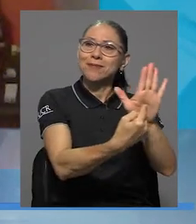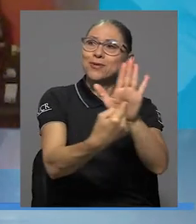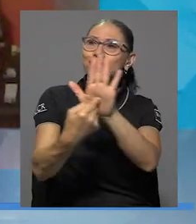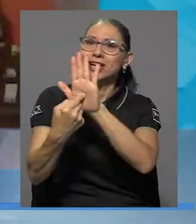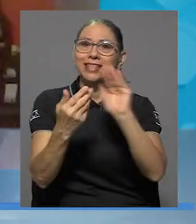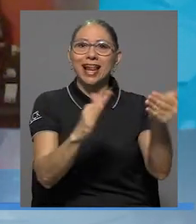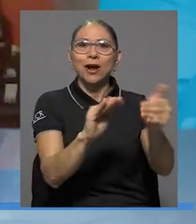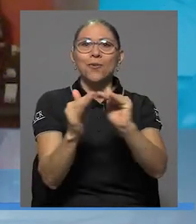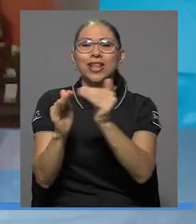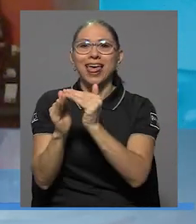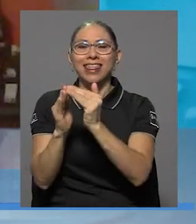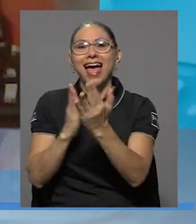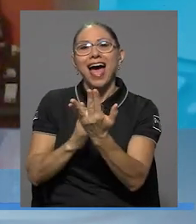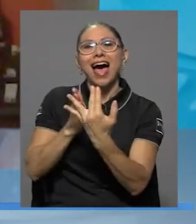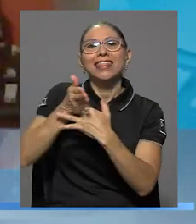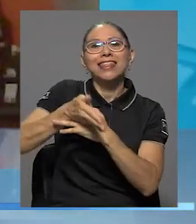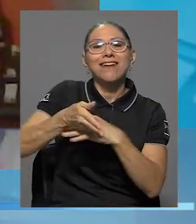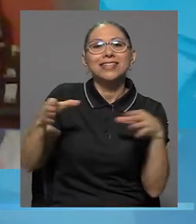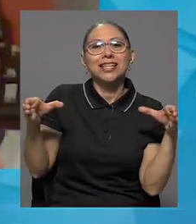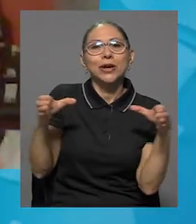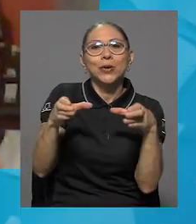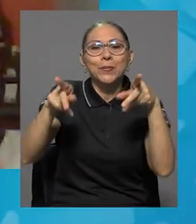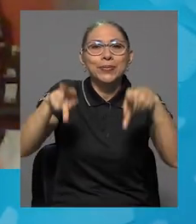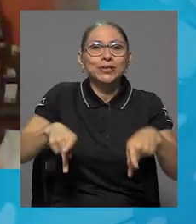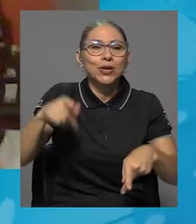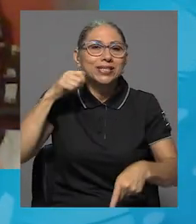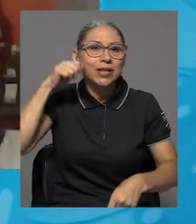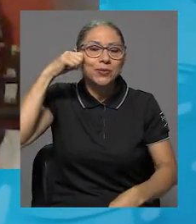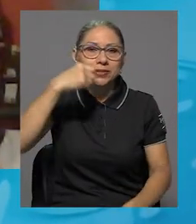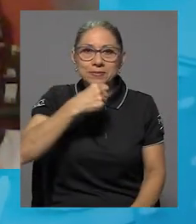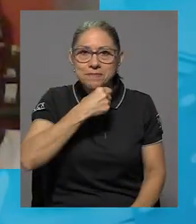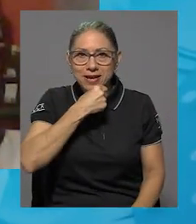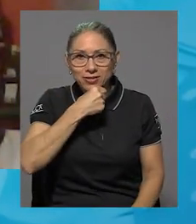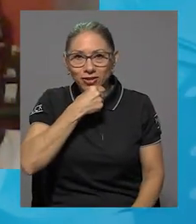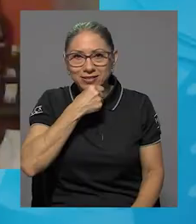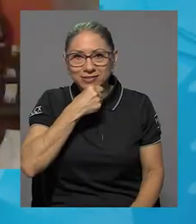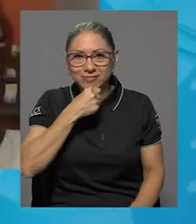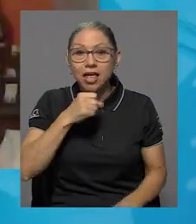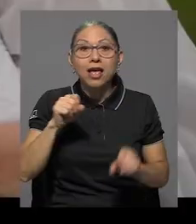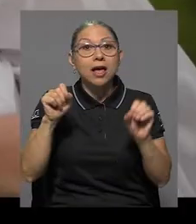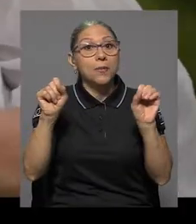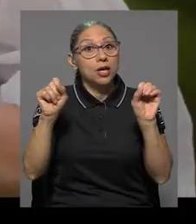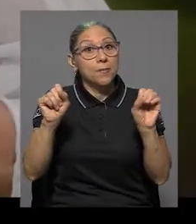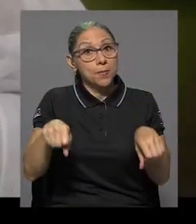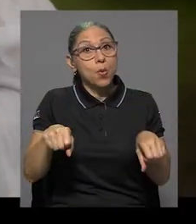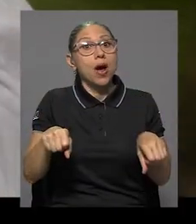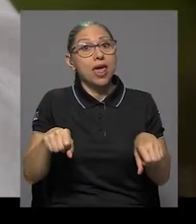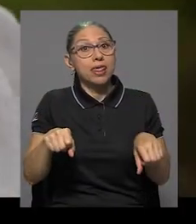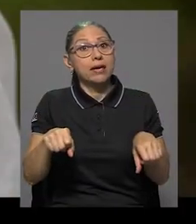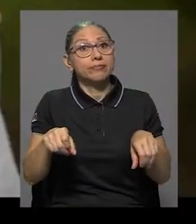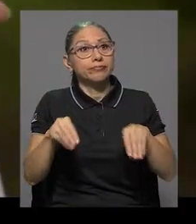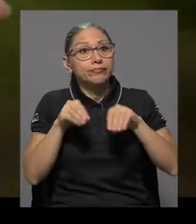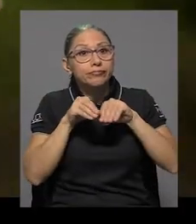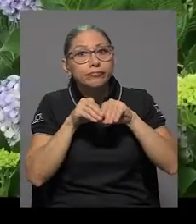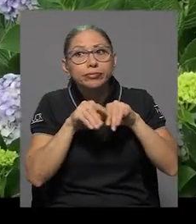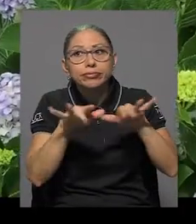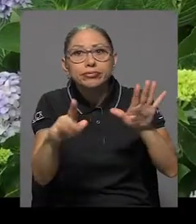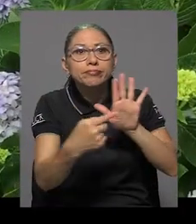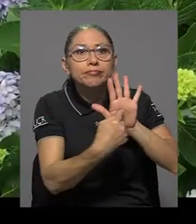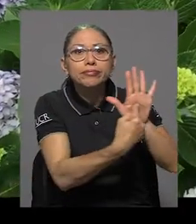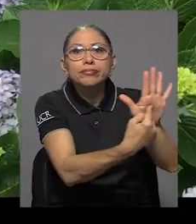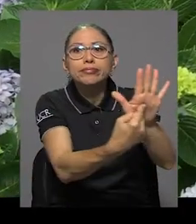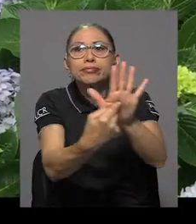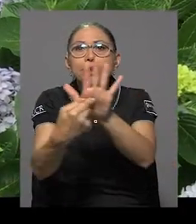habitantes, a través, en este caso, del colectivo de adultos mayores, porque puede transmitir a las